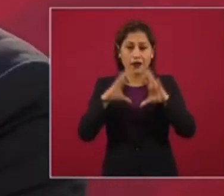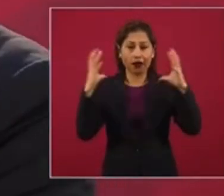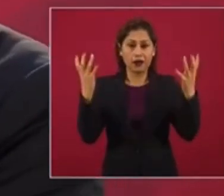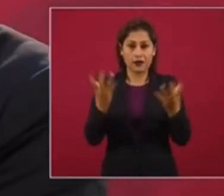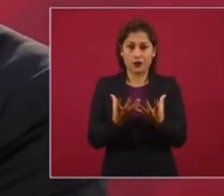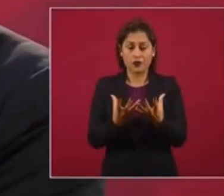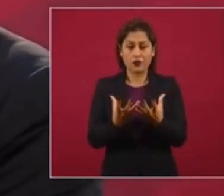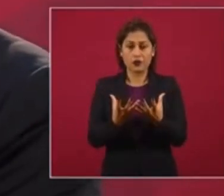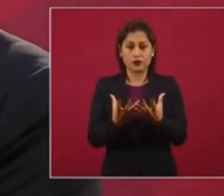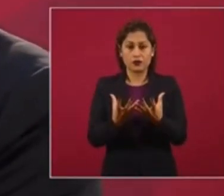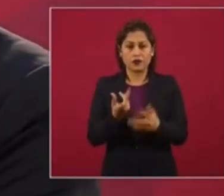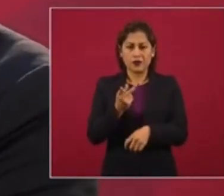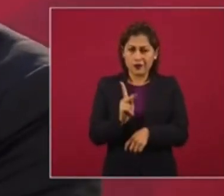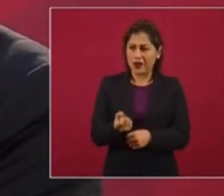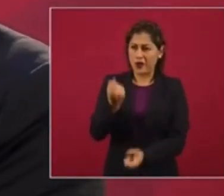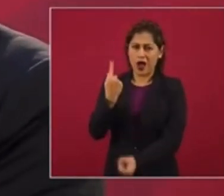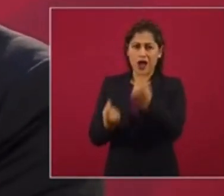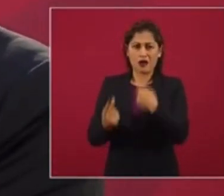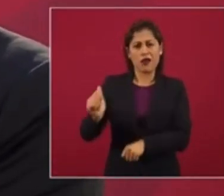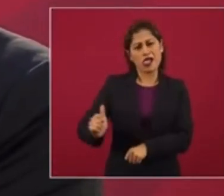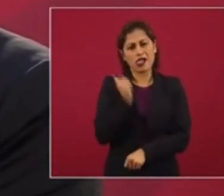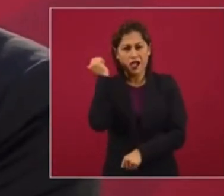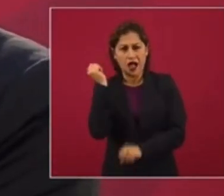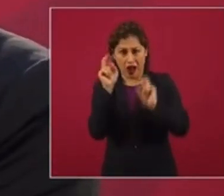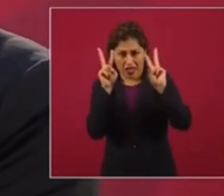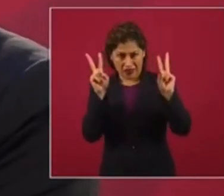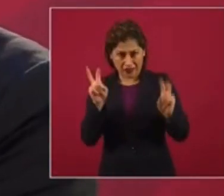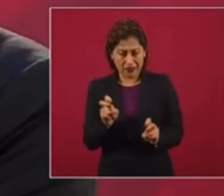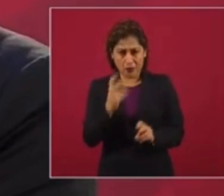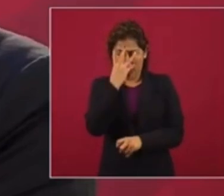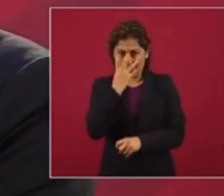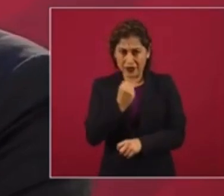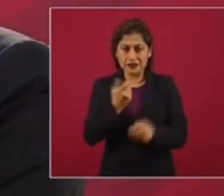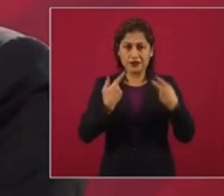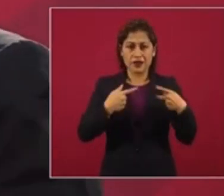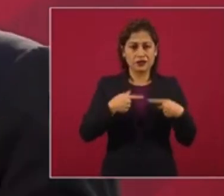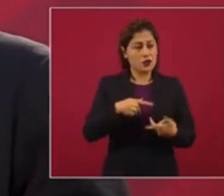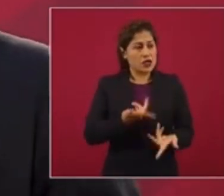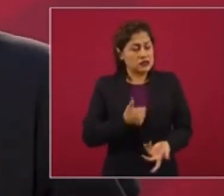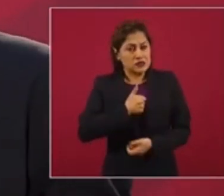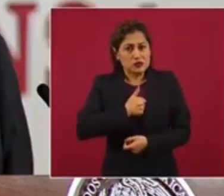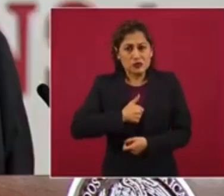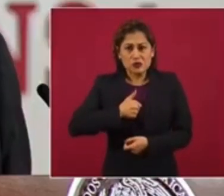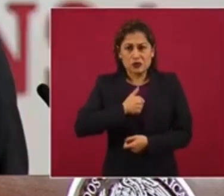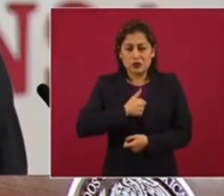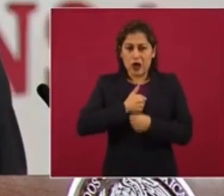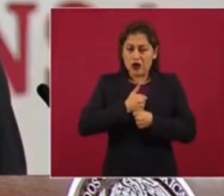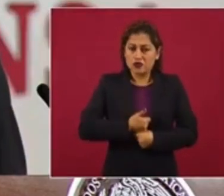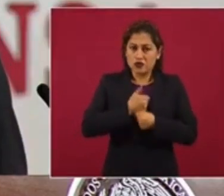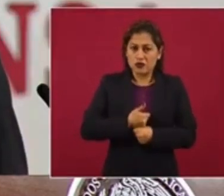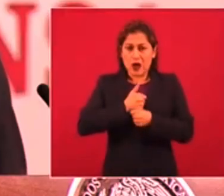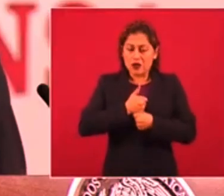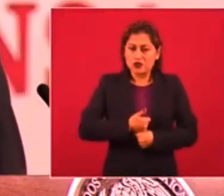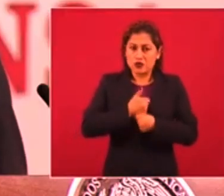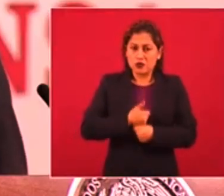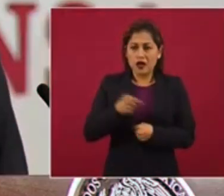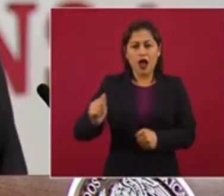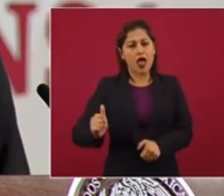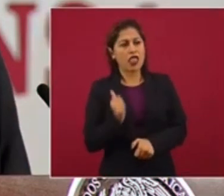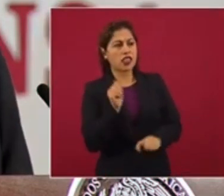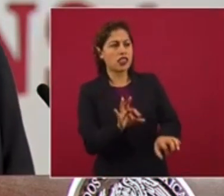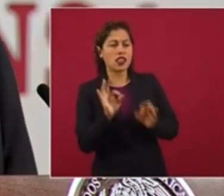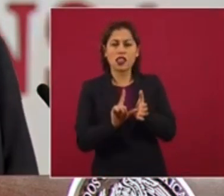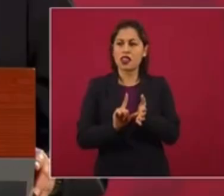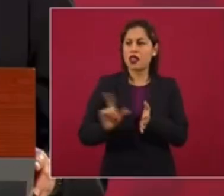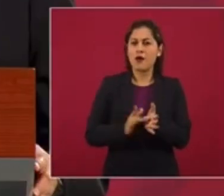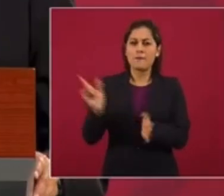se montan en la desgracia, en el sufrimiento de la gente, con propósitos políticos y para